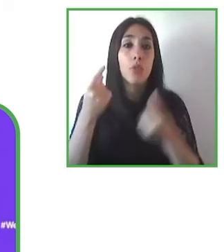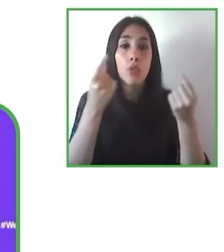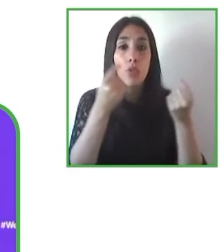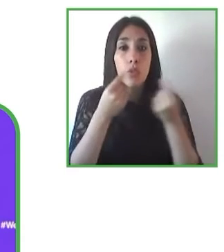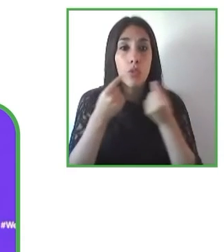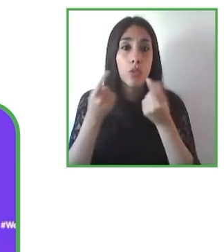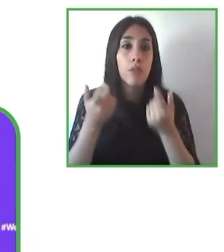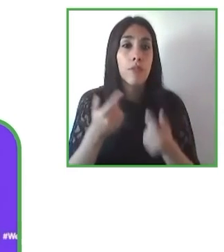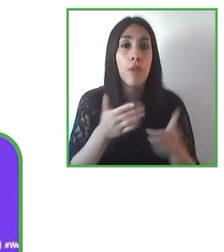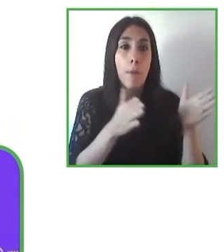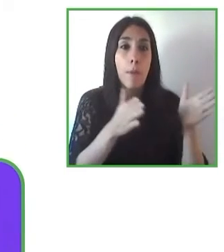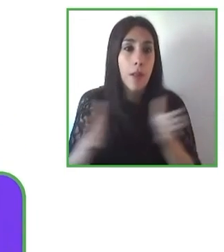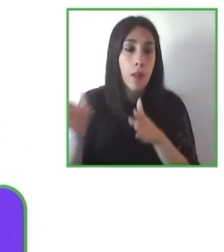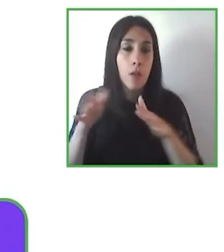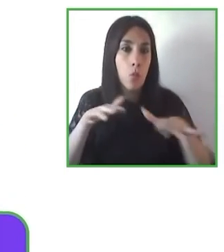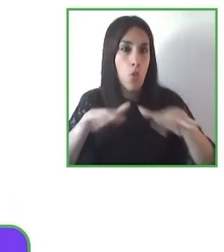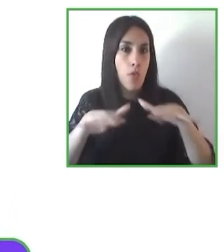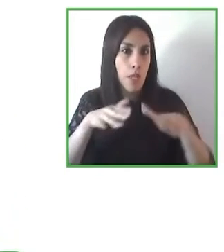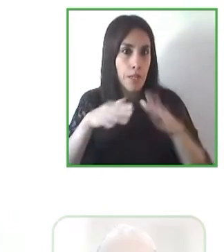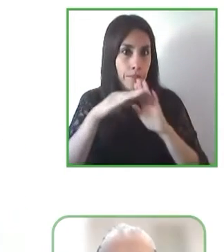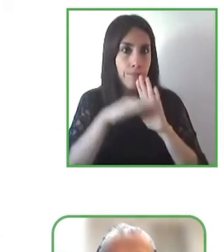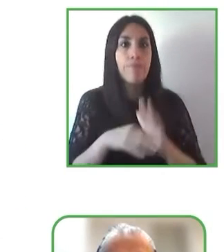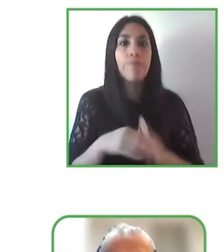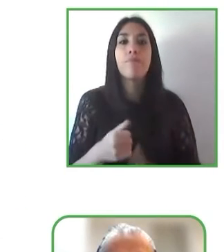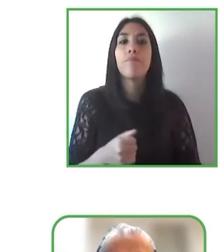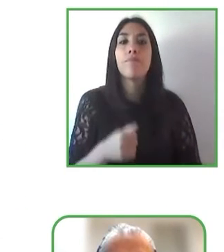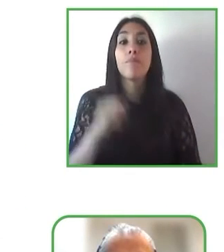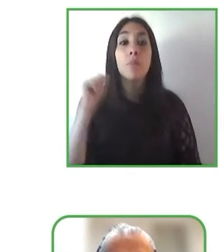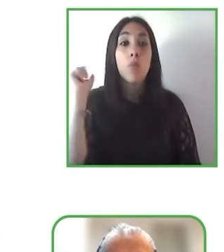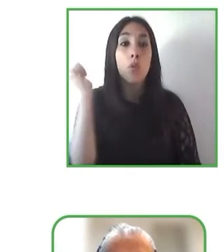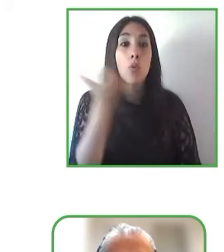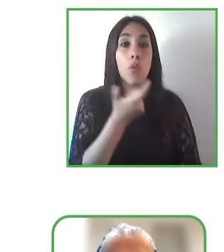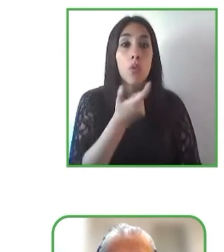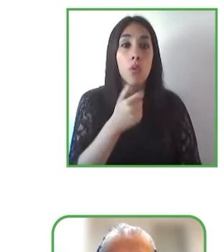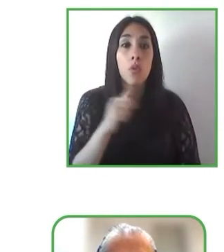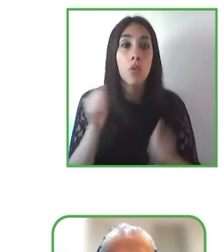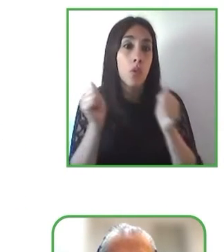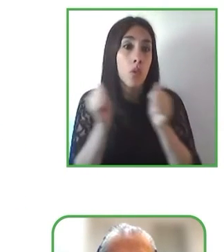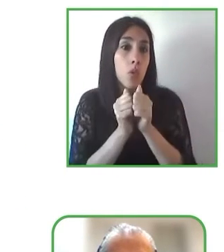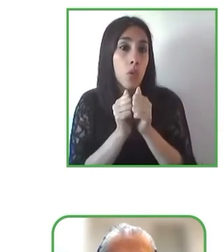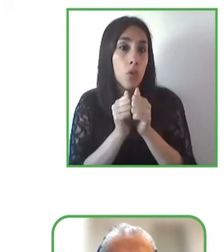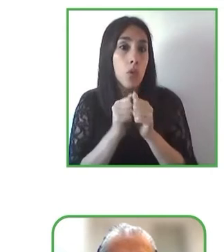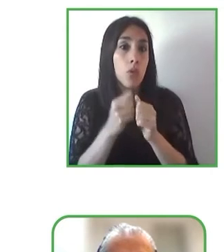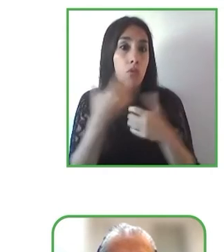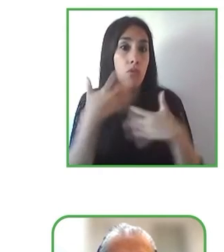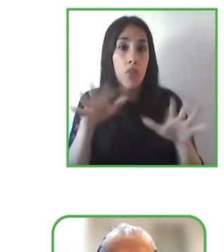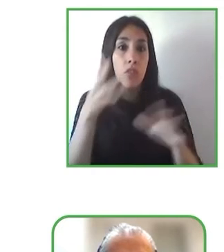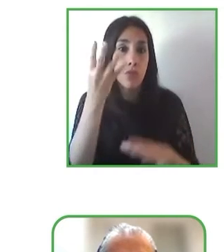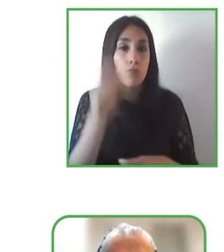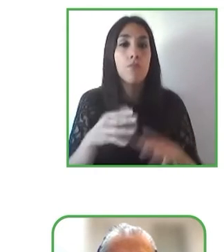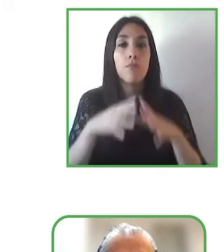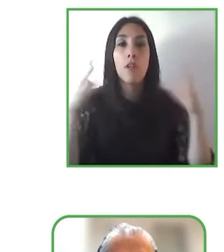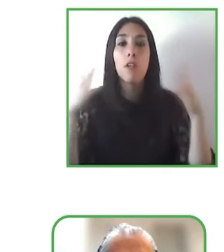solución juntos muchas gracias gracias gracias Carla Michael